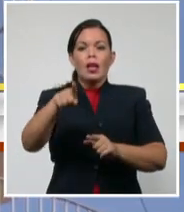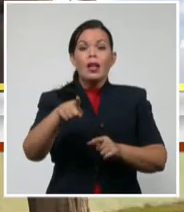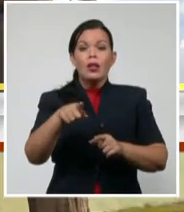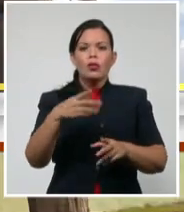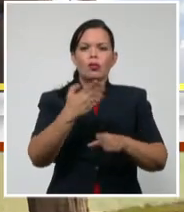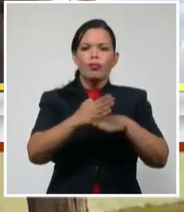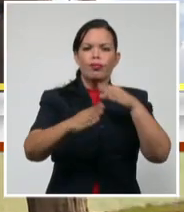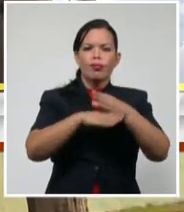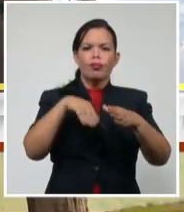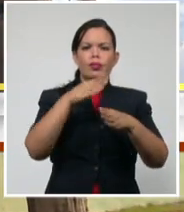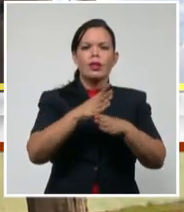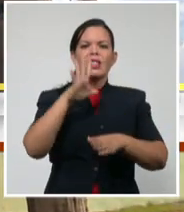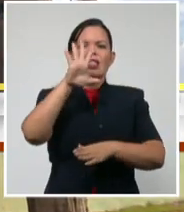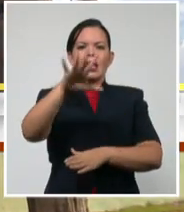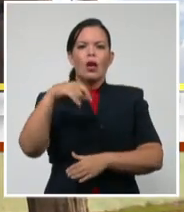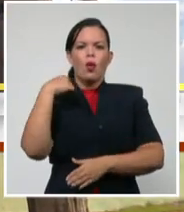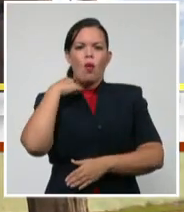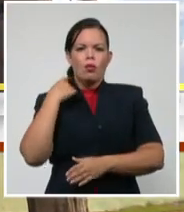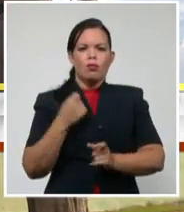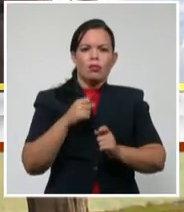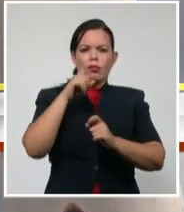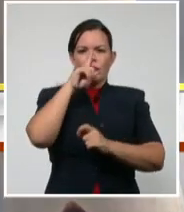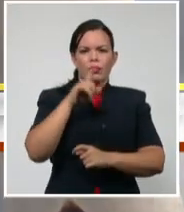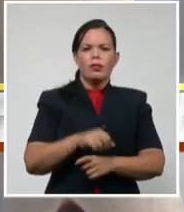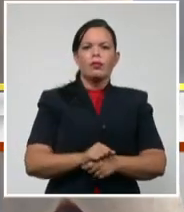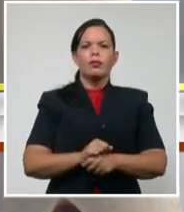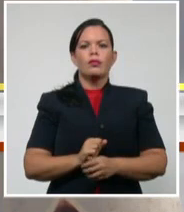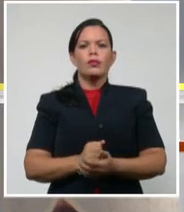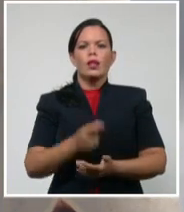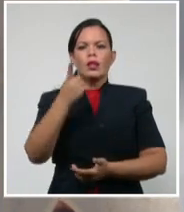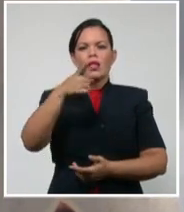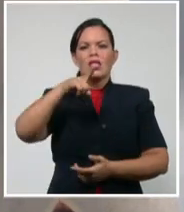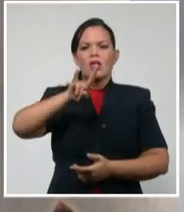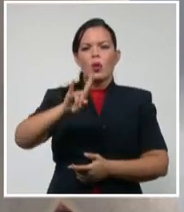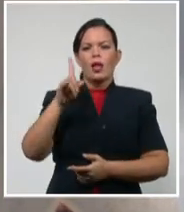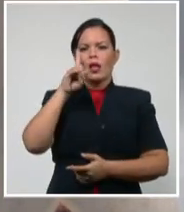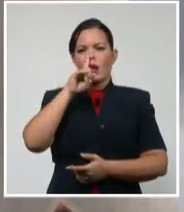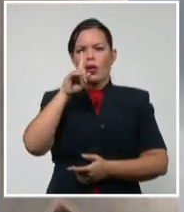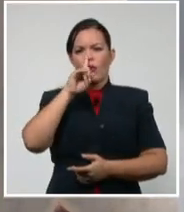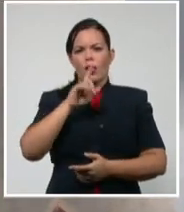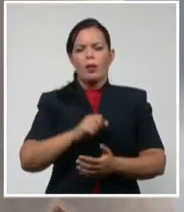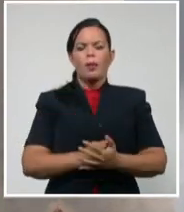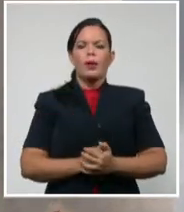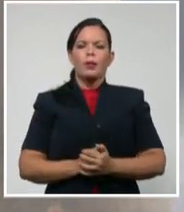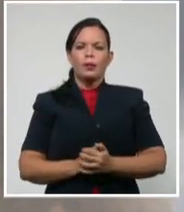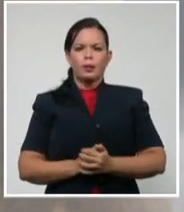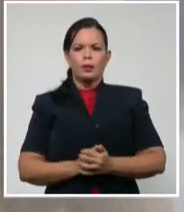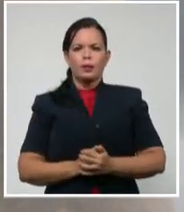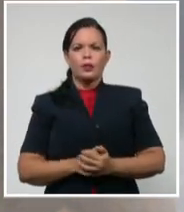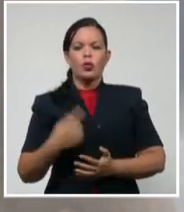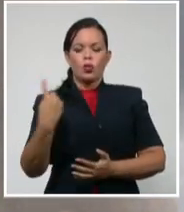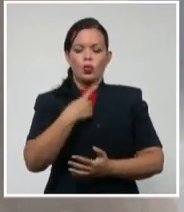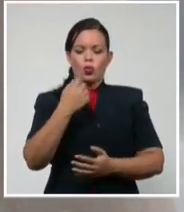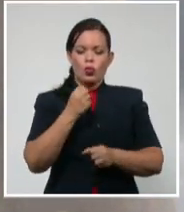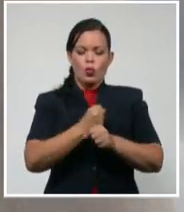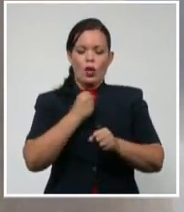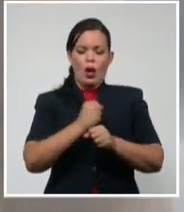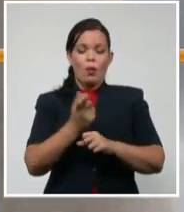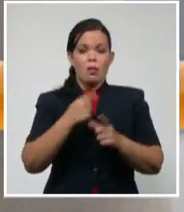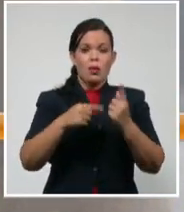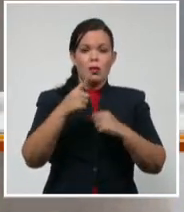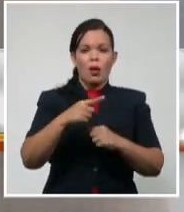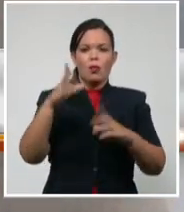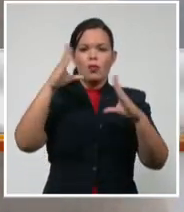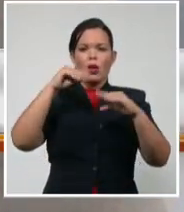culminó el 19 de noviembre de 1862. El trabajo de nosotros es mantener principalmente la luz encendida de noche.